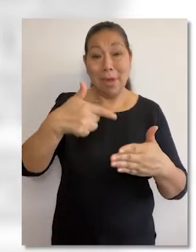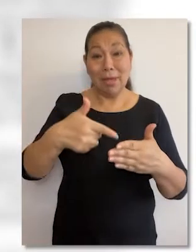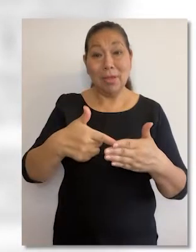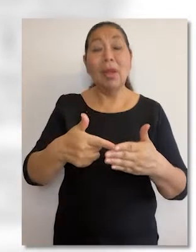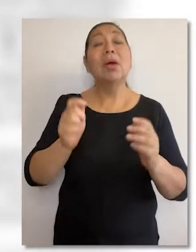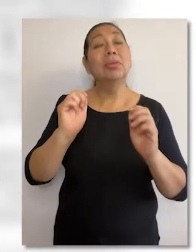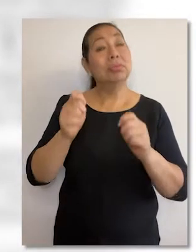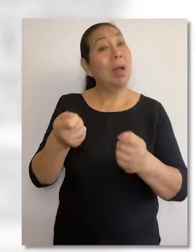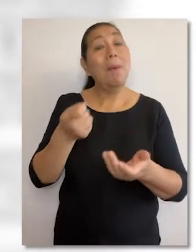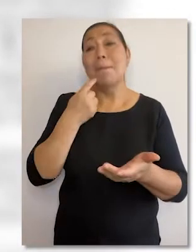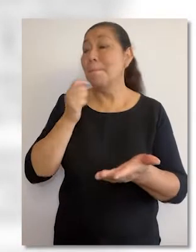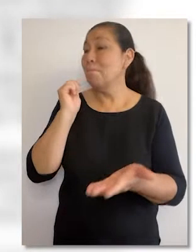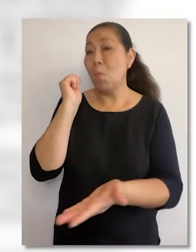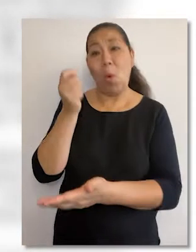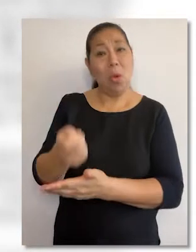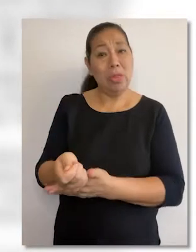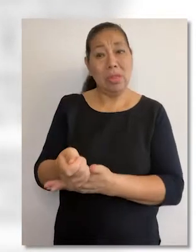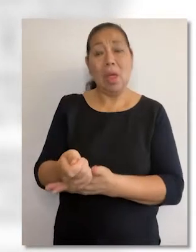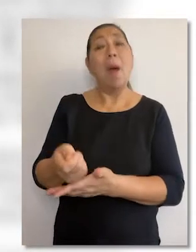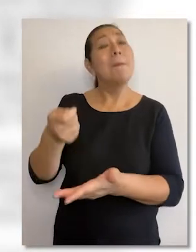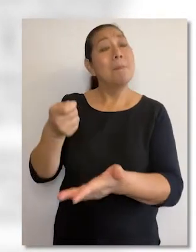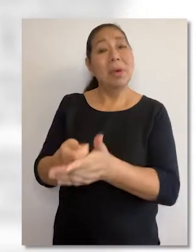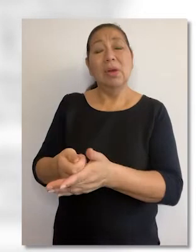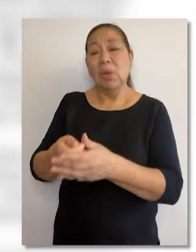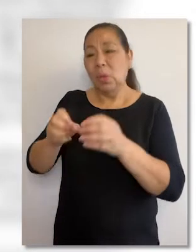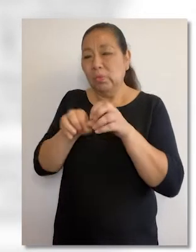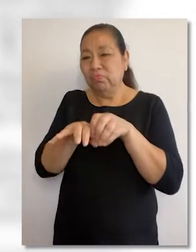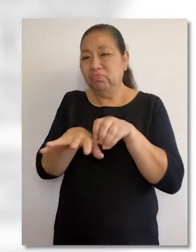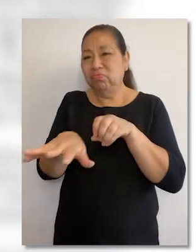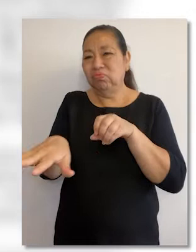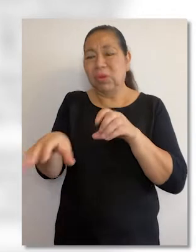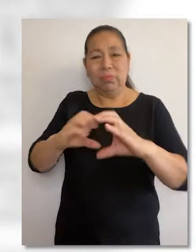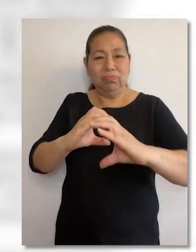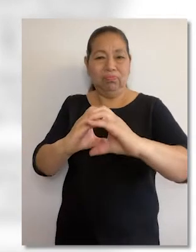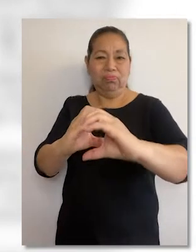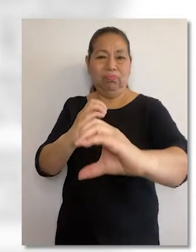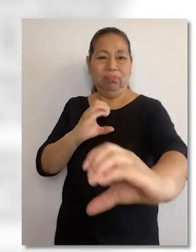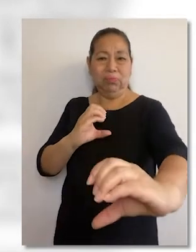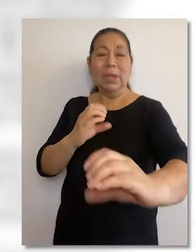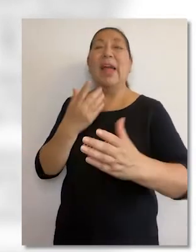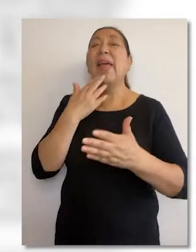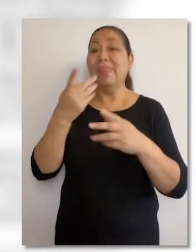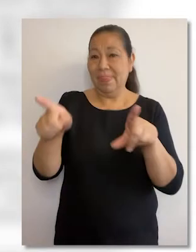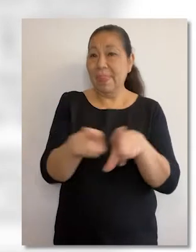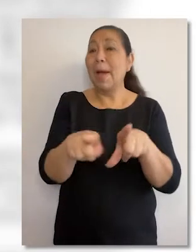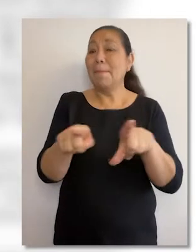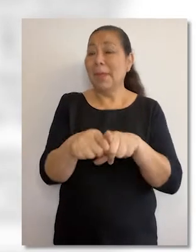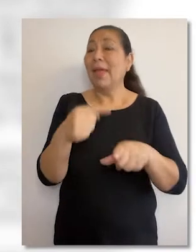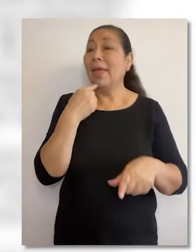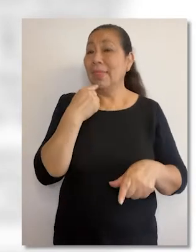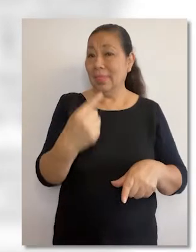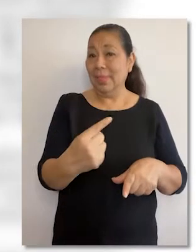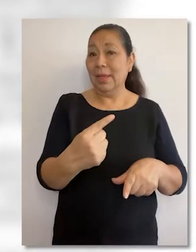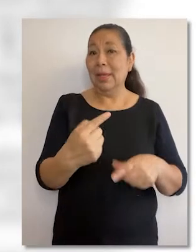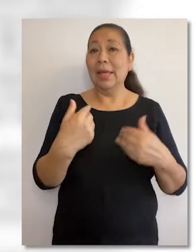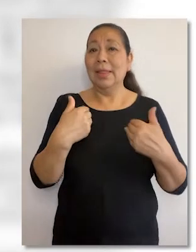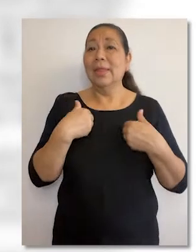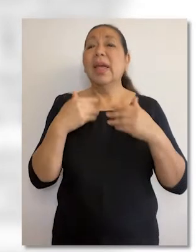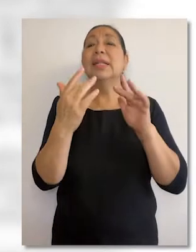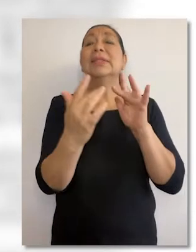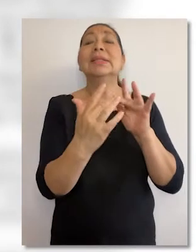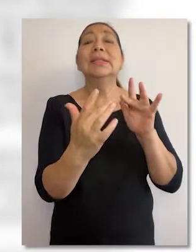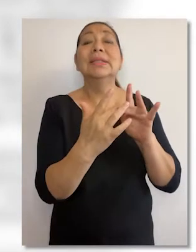PetroPerú, debe compensar los daños ocasionados por la fuga de hidrocarburos. La norma también señala que